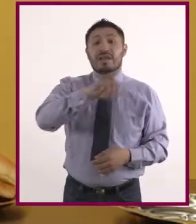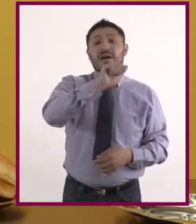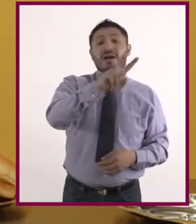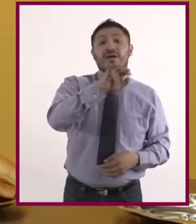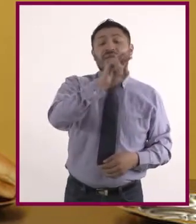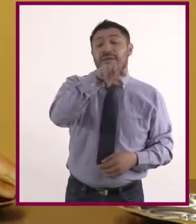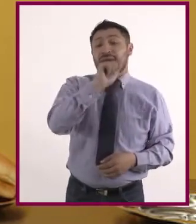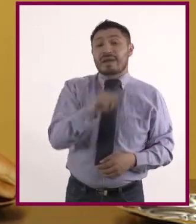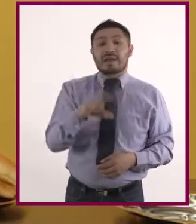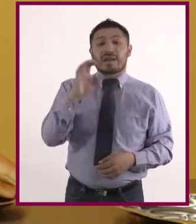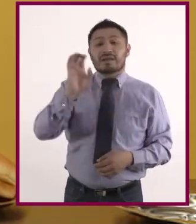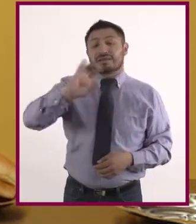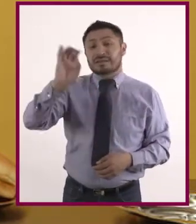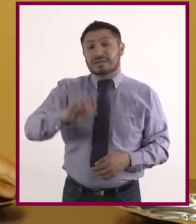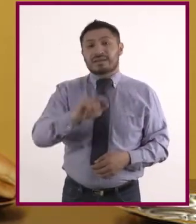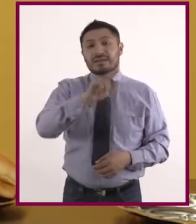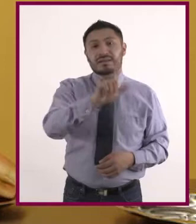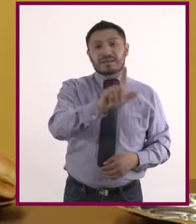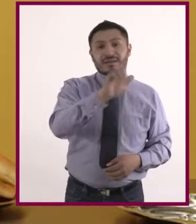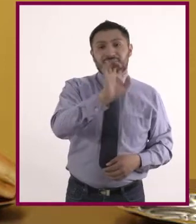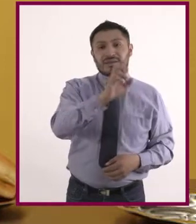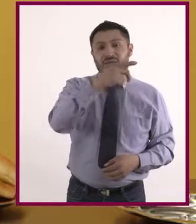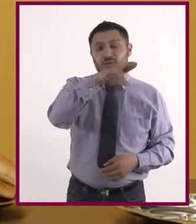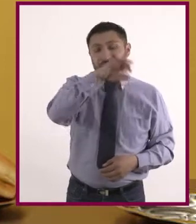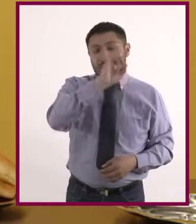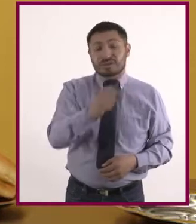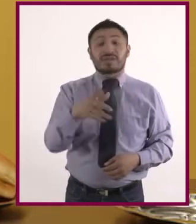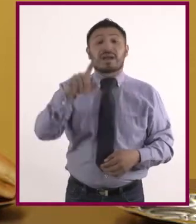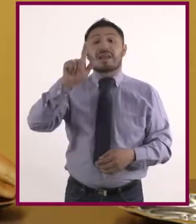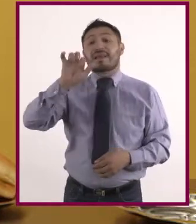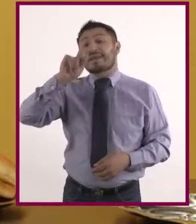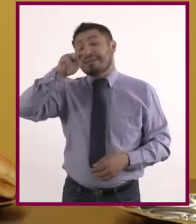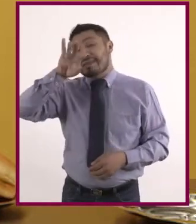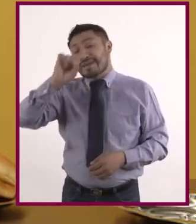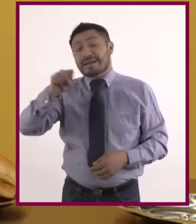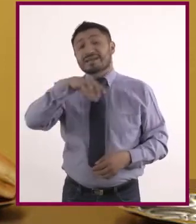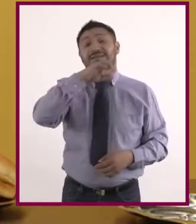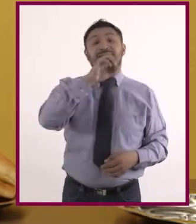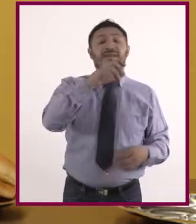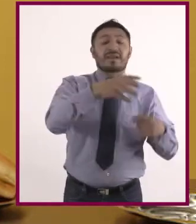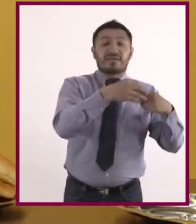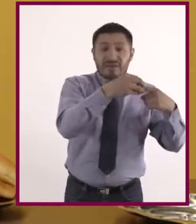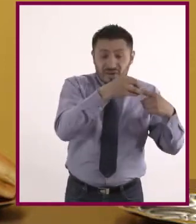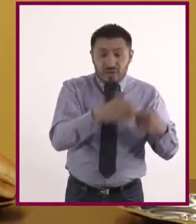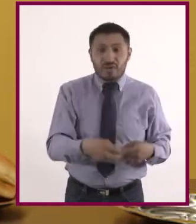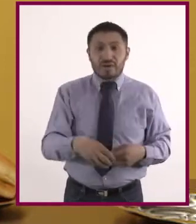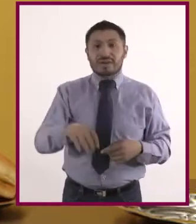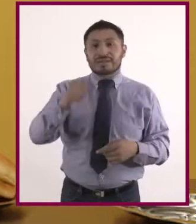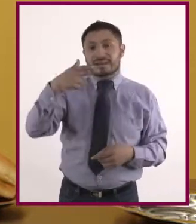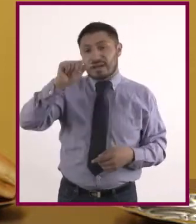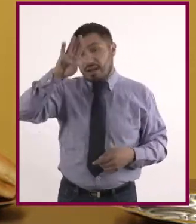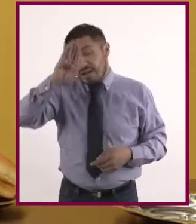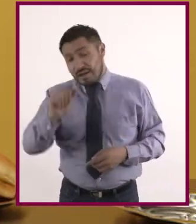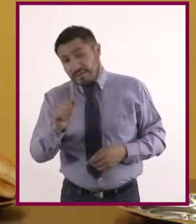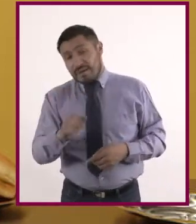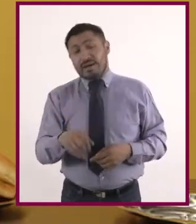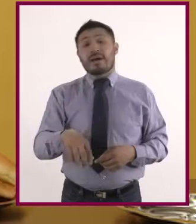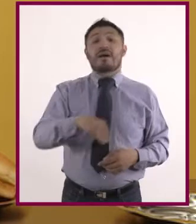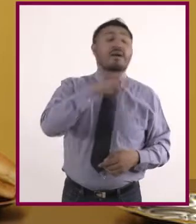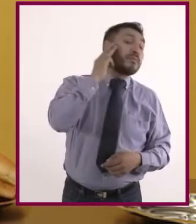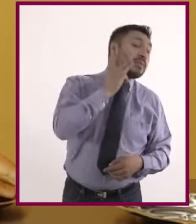con salvado, las leguminosas como son las lentejas, frijoles, habas, soya, garbanzos, frutos como manzana, como cáscara,